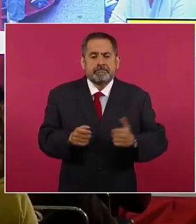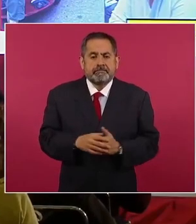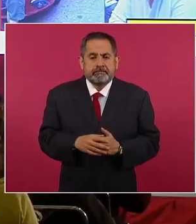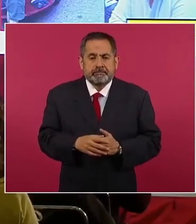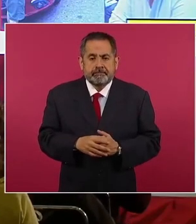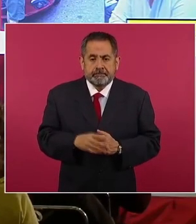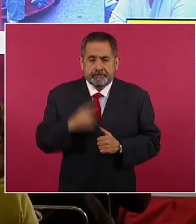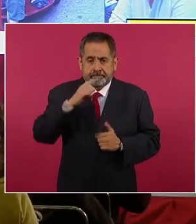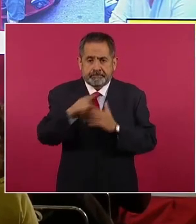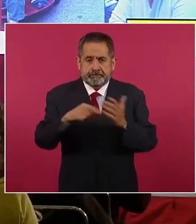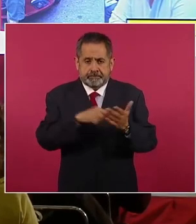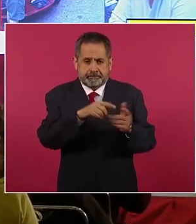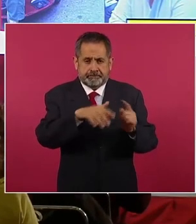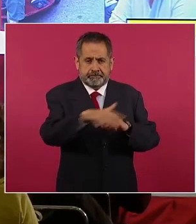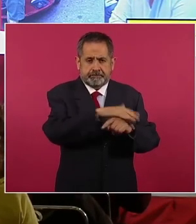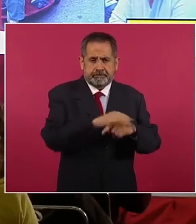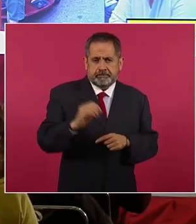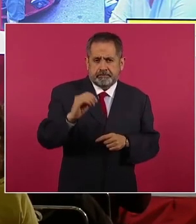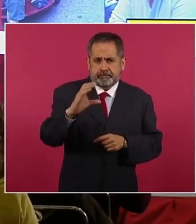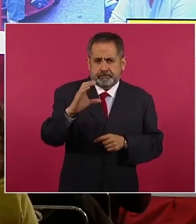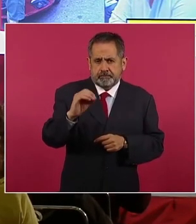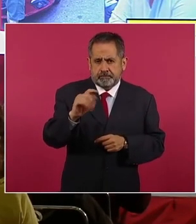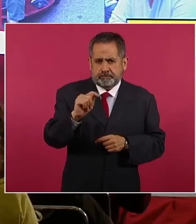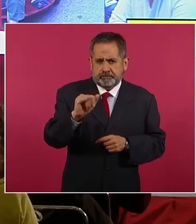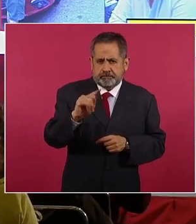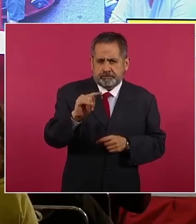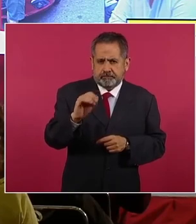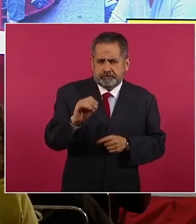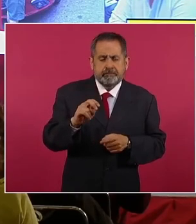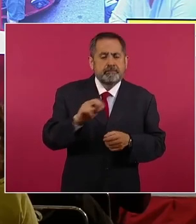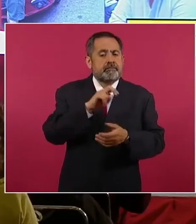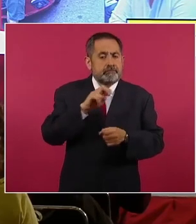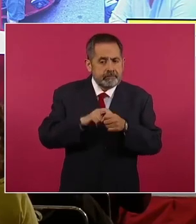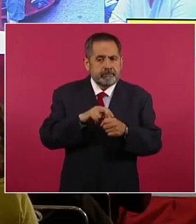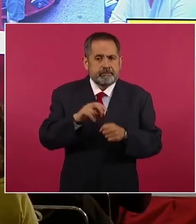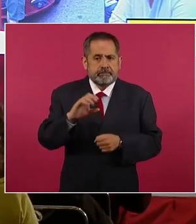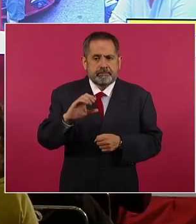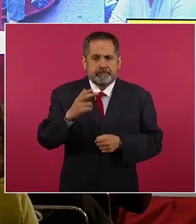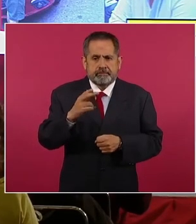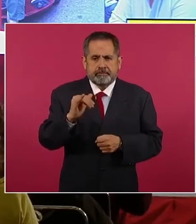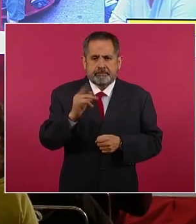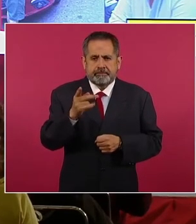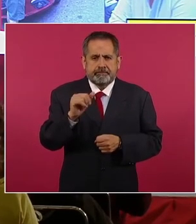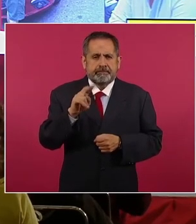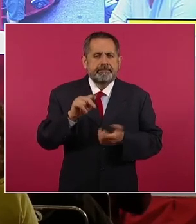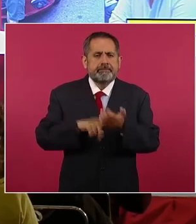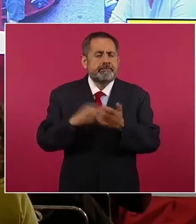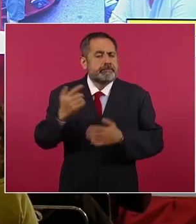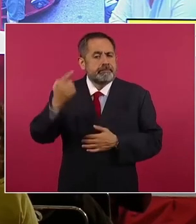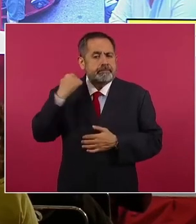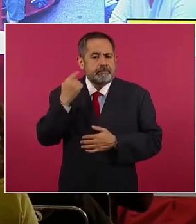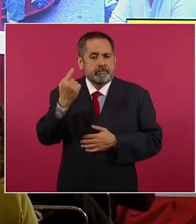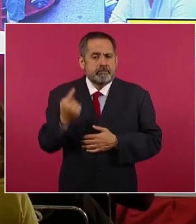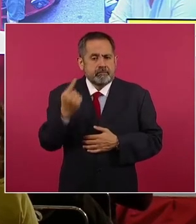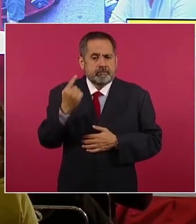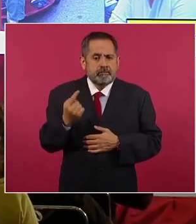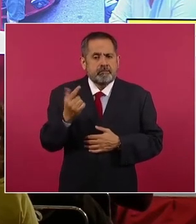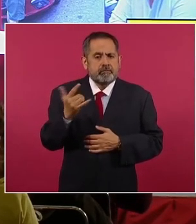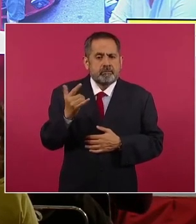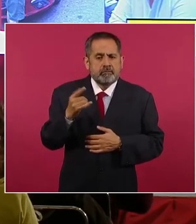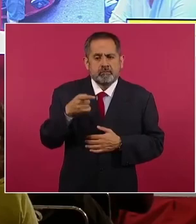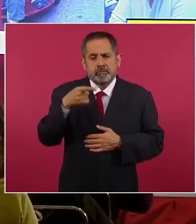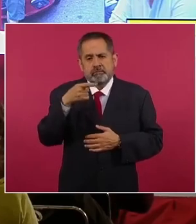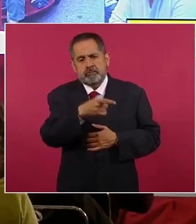en la localidad de Ocotito, en el municipio de Chilpancingo, el pasado primero de julio se